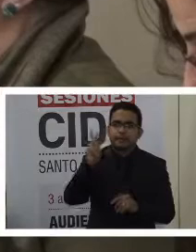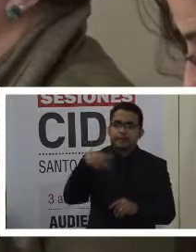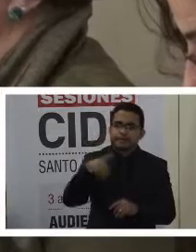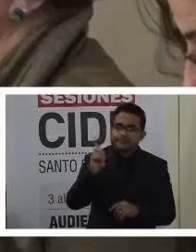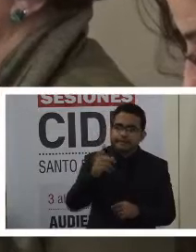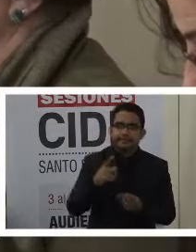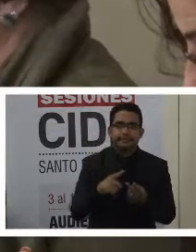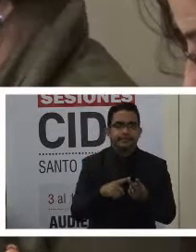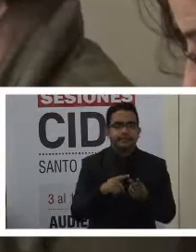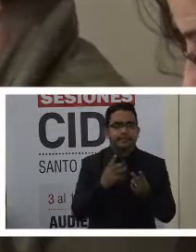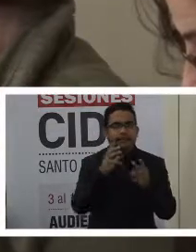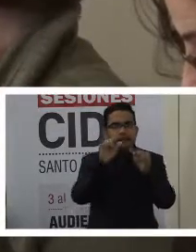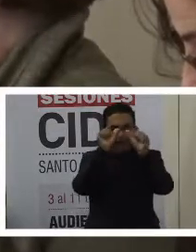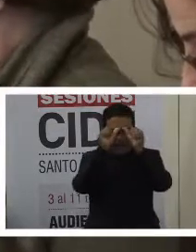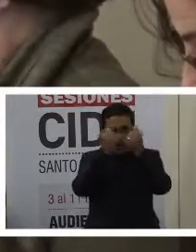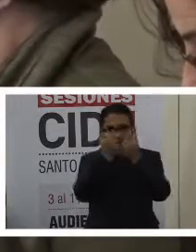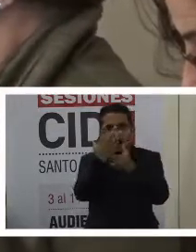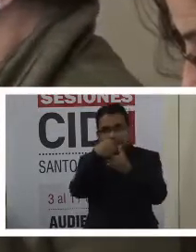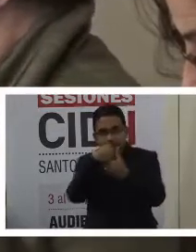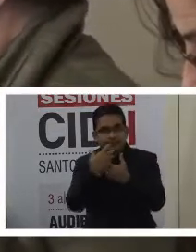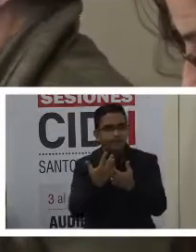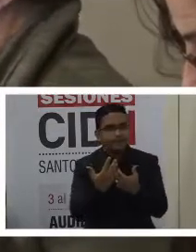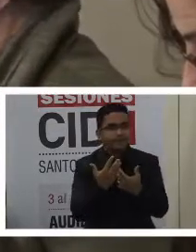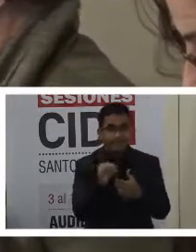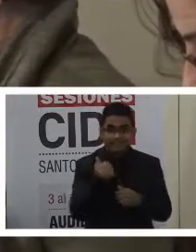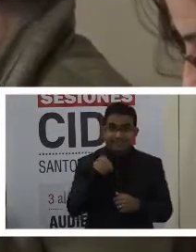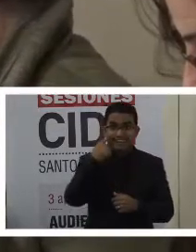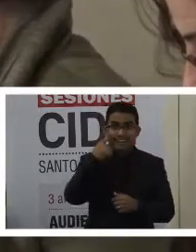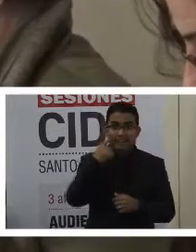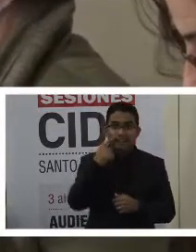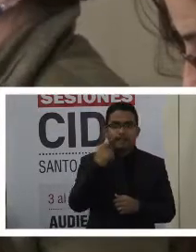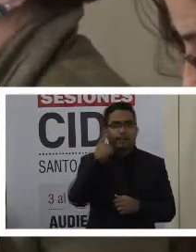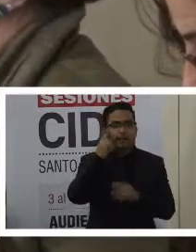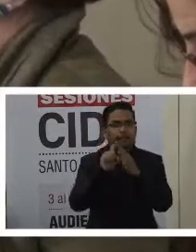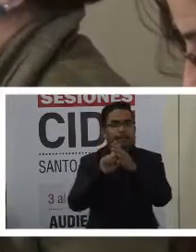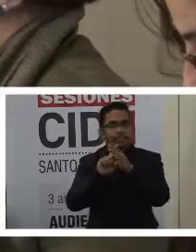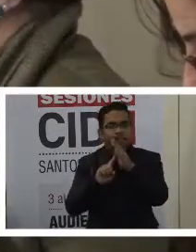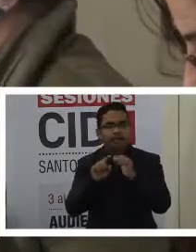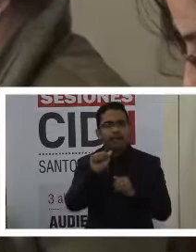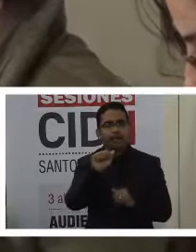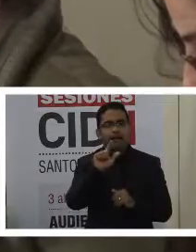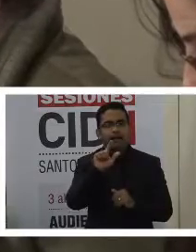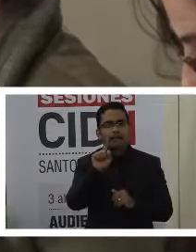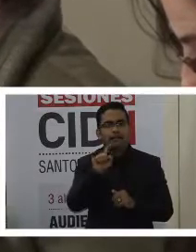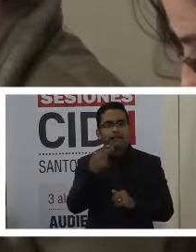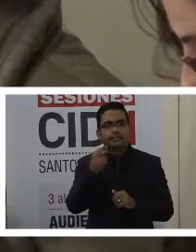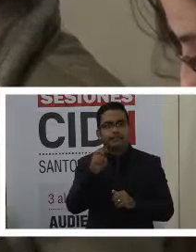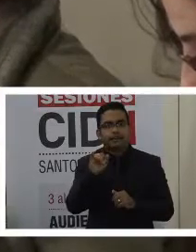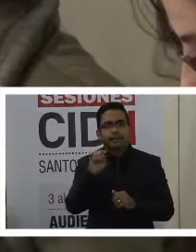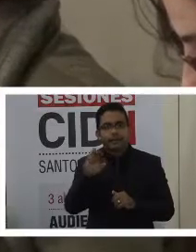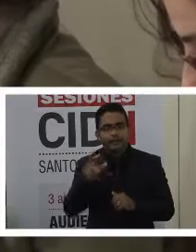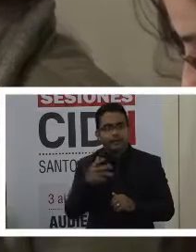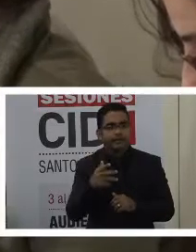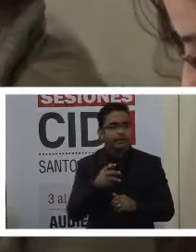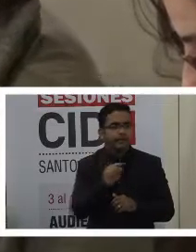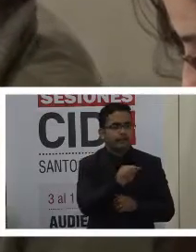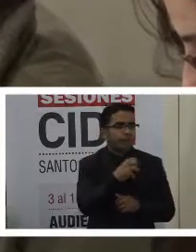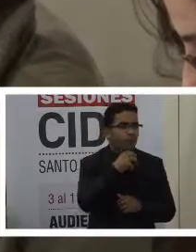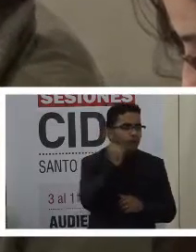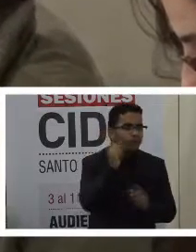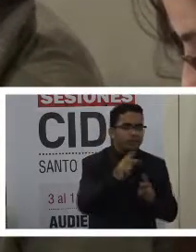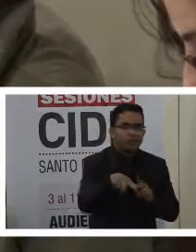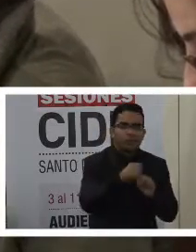se ha mencionado el autismo y yo también pensaba en el Alzheimer y cuál será la situación de las personas adultas mayores con